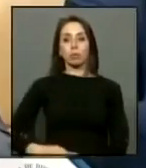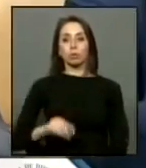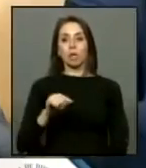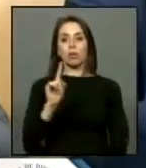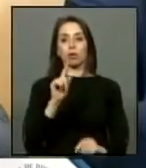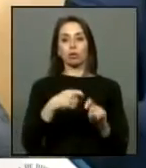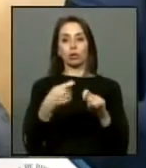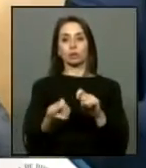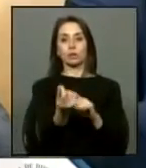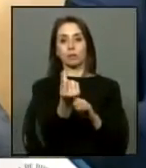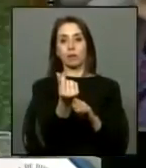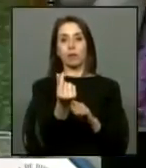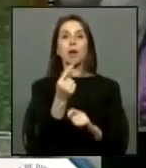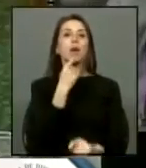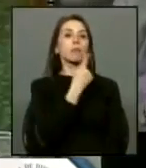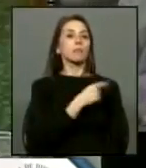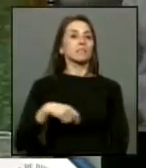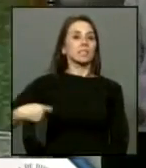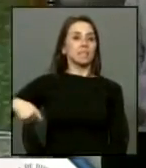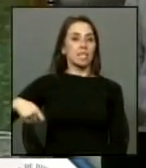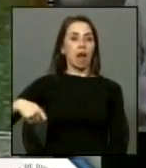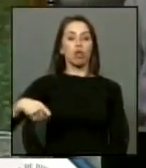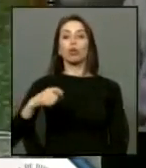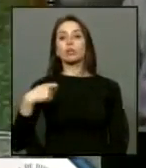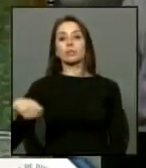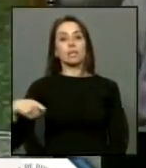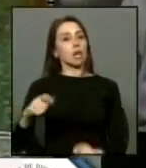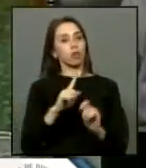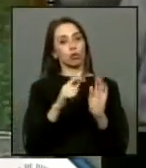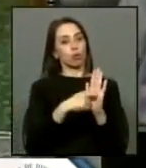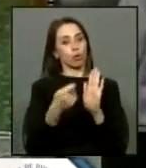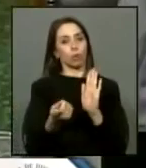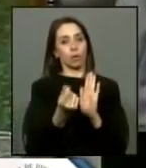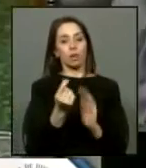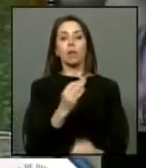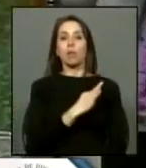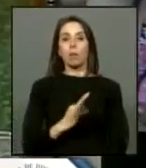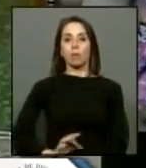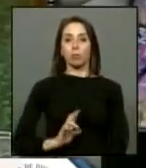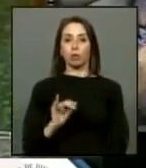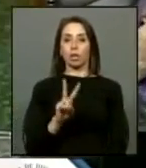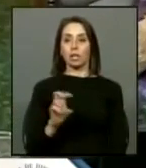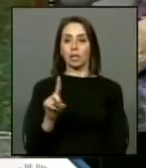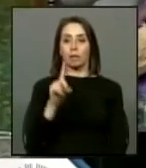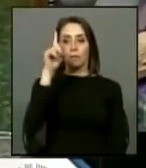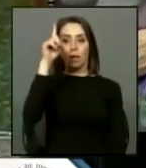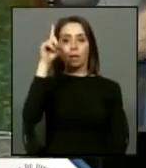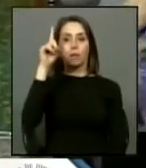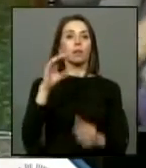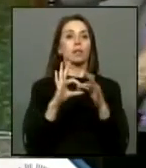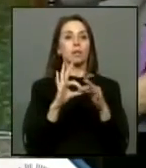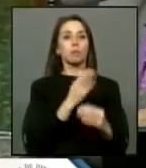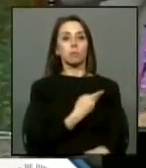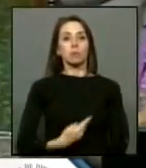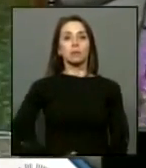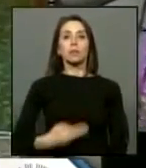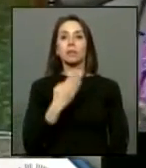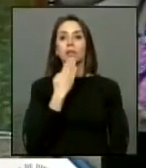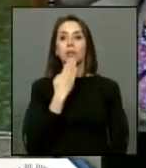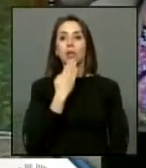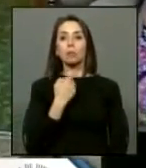beneficio los senadores también y senadores perdón diputado señor Rivas finalmente presidente también